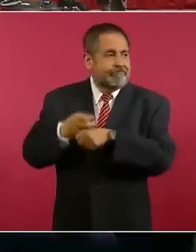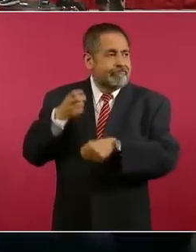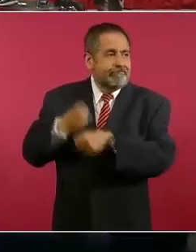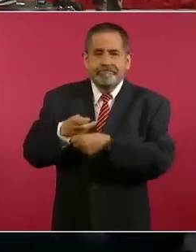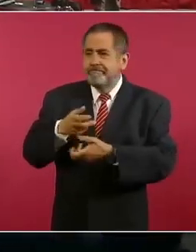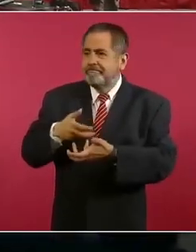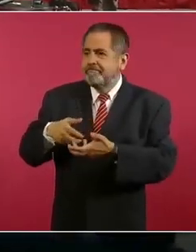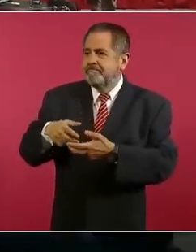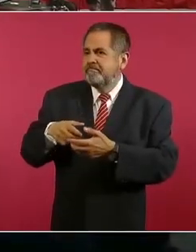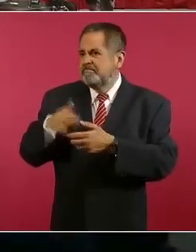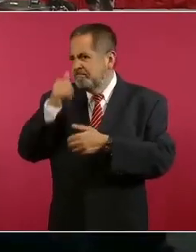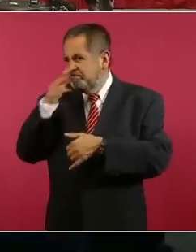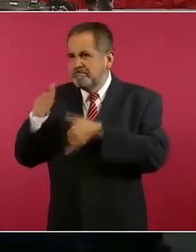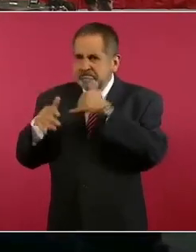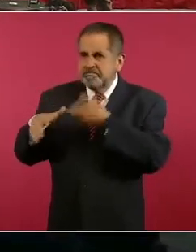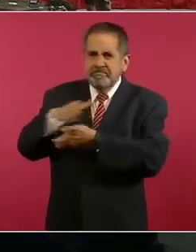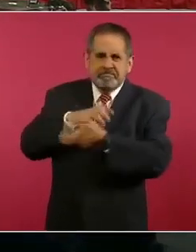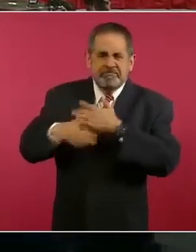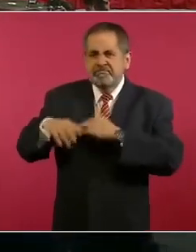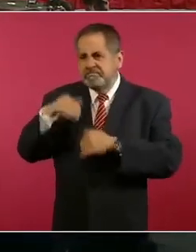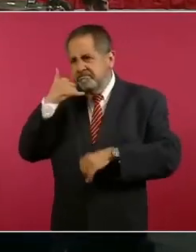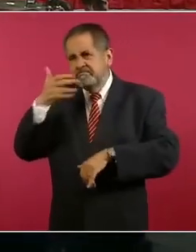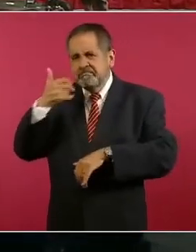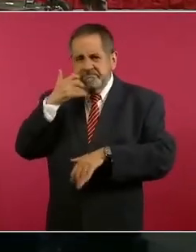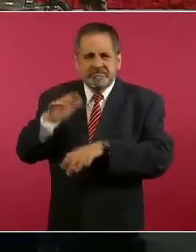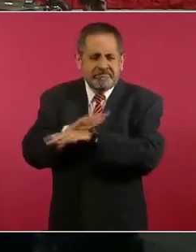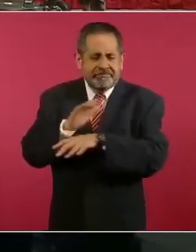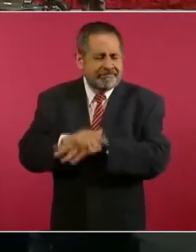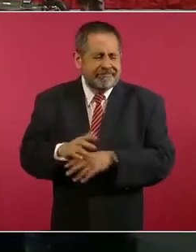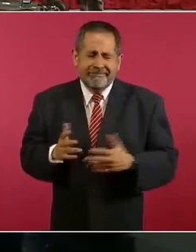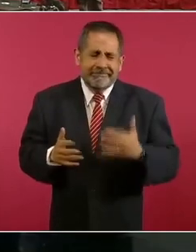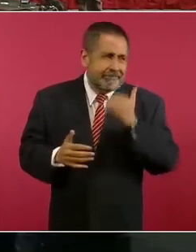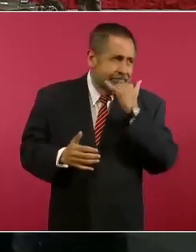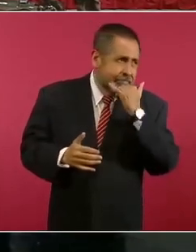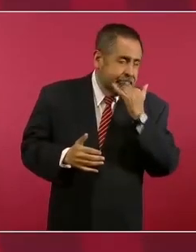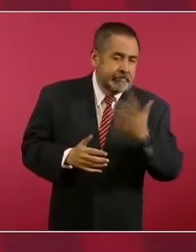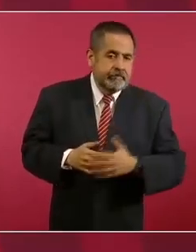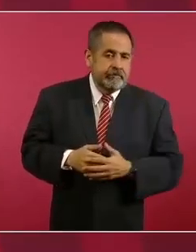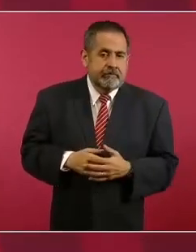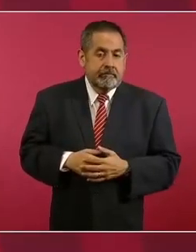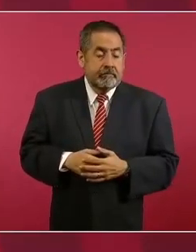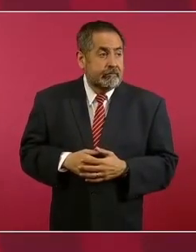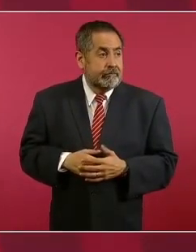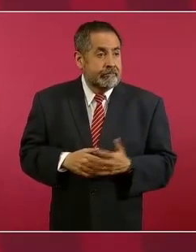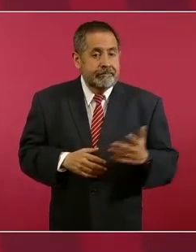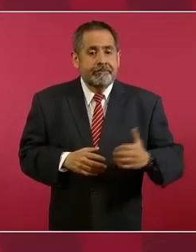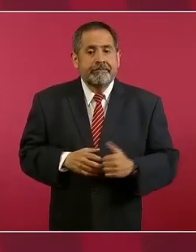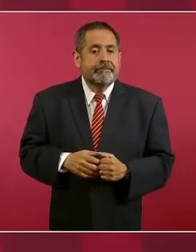queriéndole…